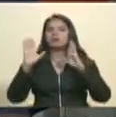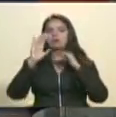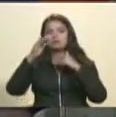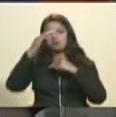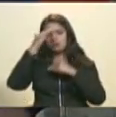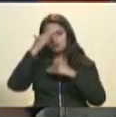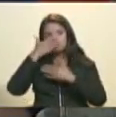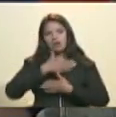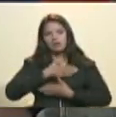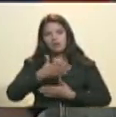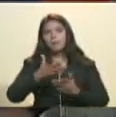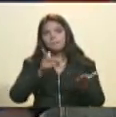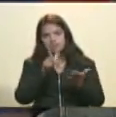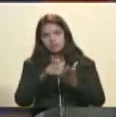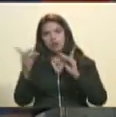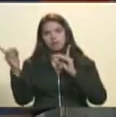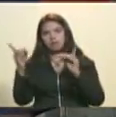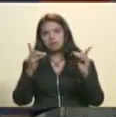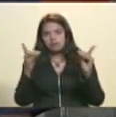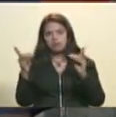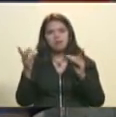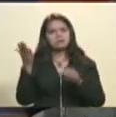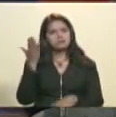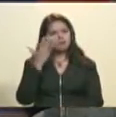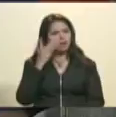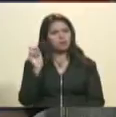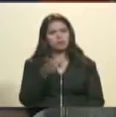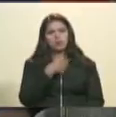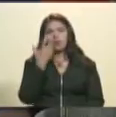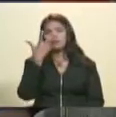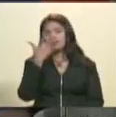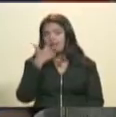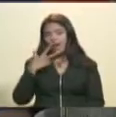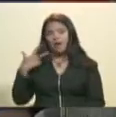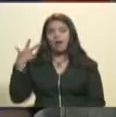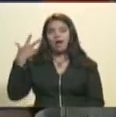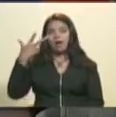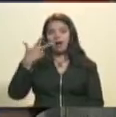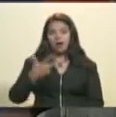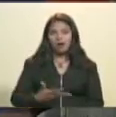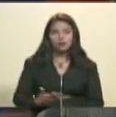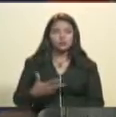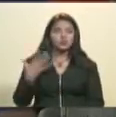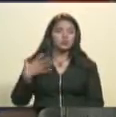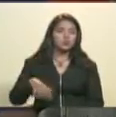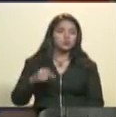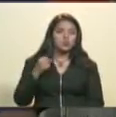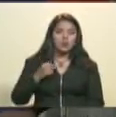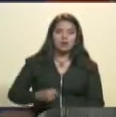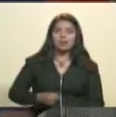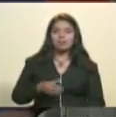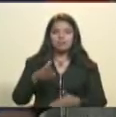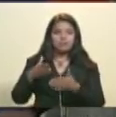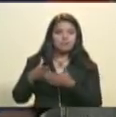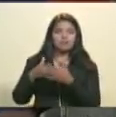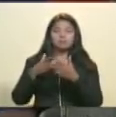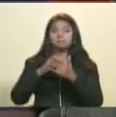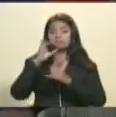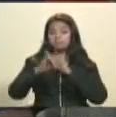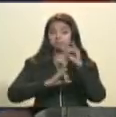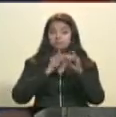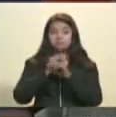a este llamado. Es bien sabido que por más de tres años, bajo las más írritas presiones internacionales,